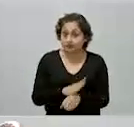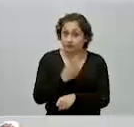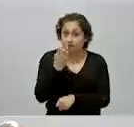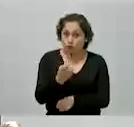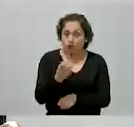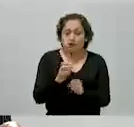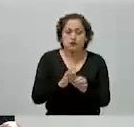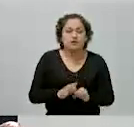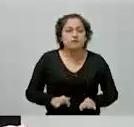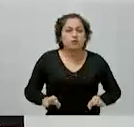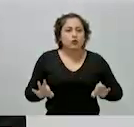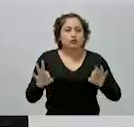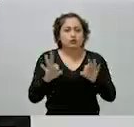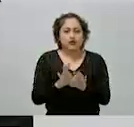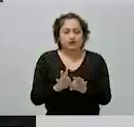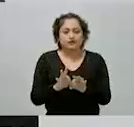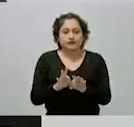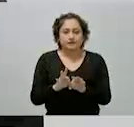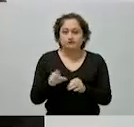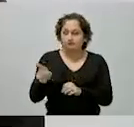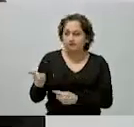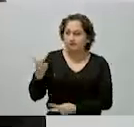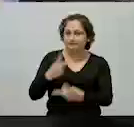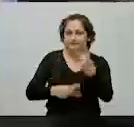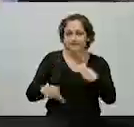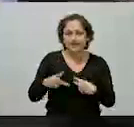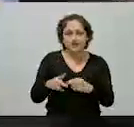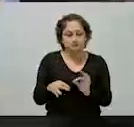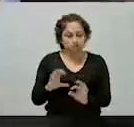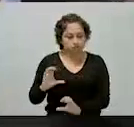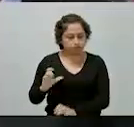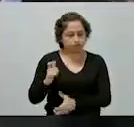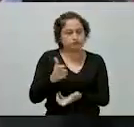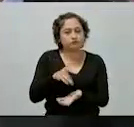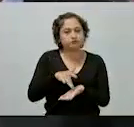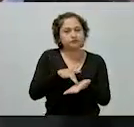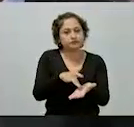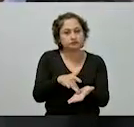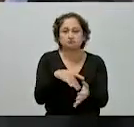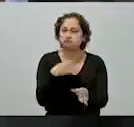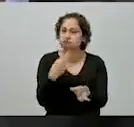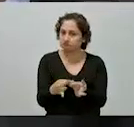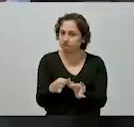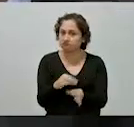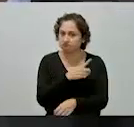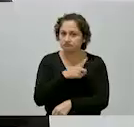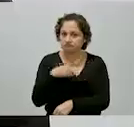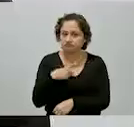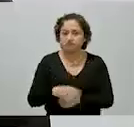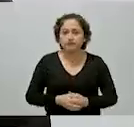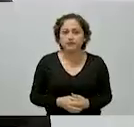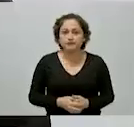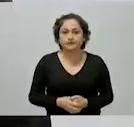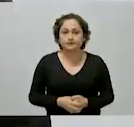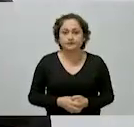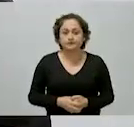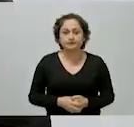faltar los recursos. Pero al mismo tiempo, se requiere